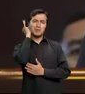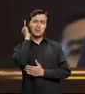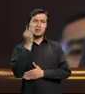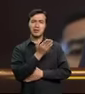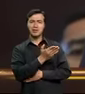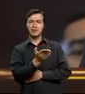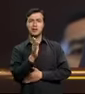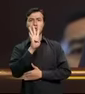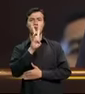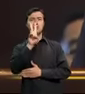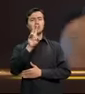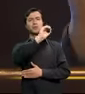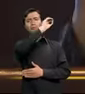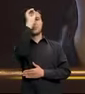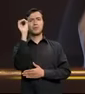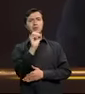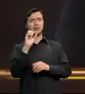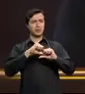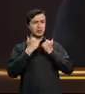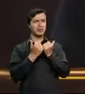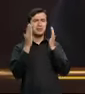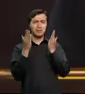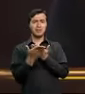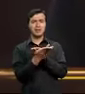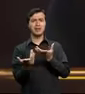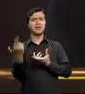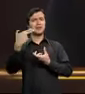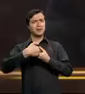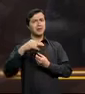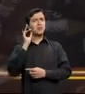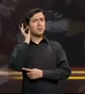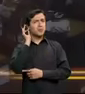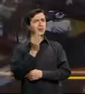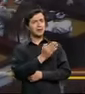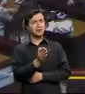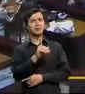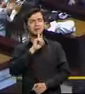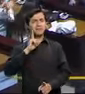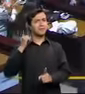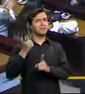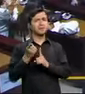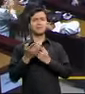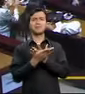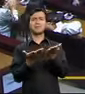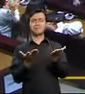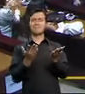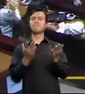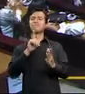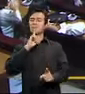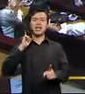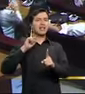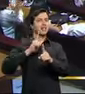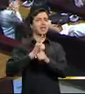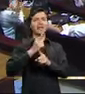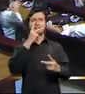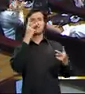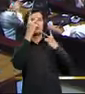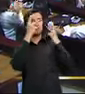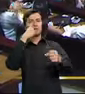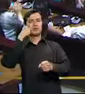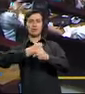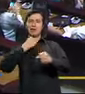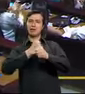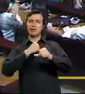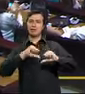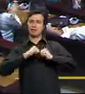liderado por tres mujeres y con el 42% de sus integrantes, mujeres, que sin duda alguna ponen una